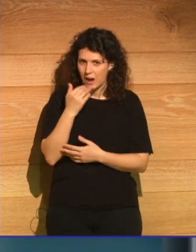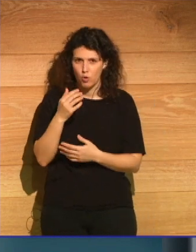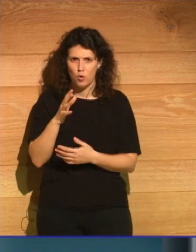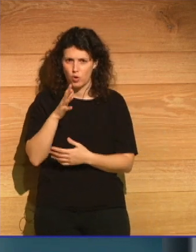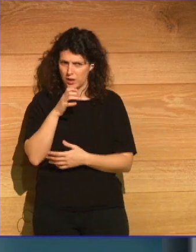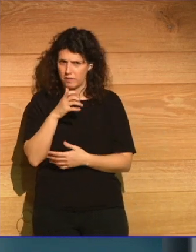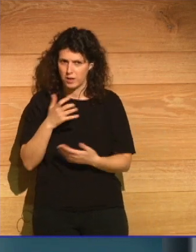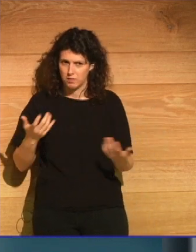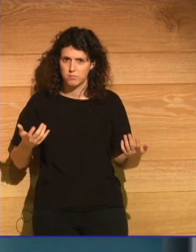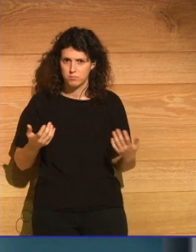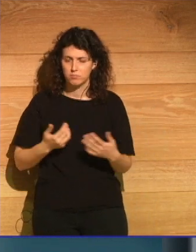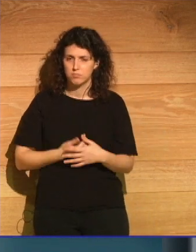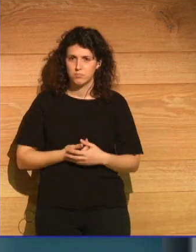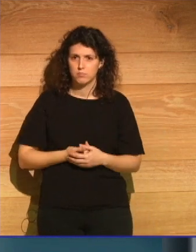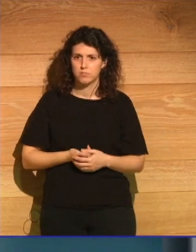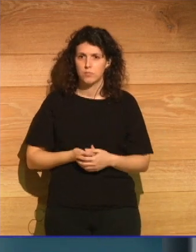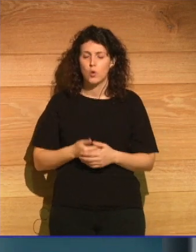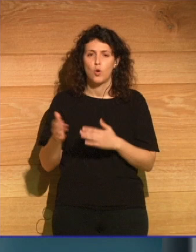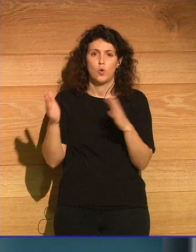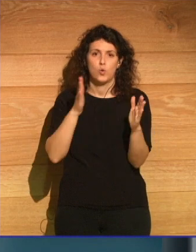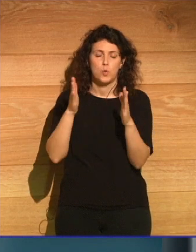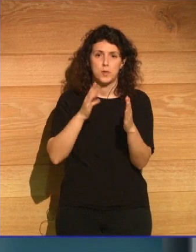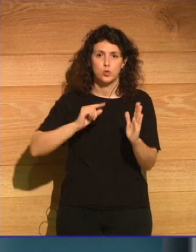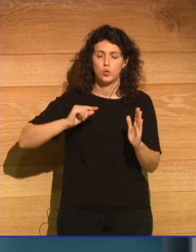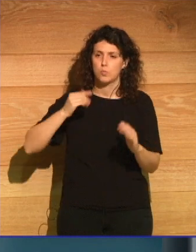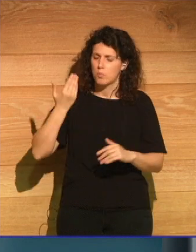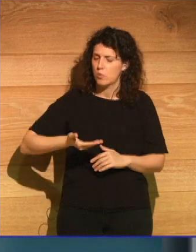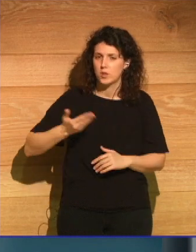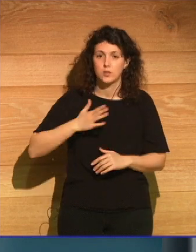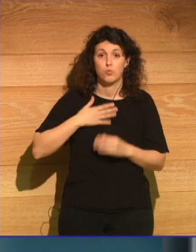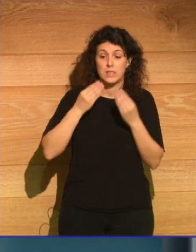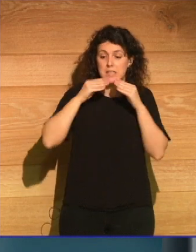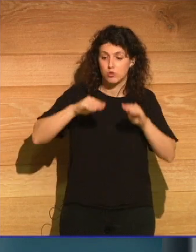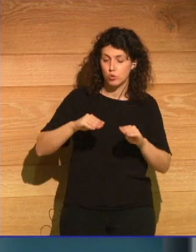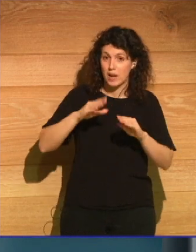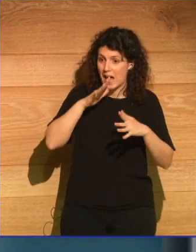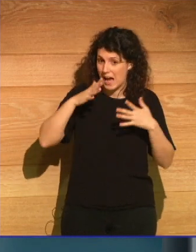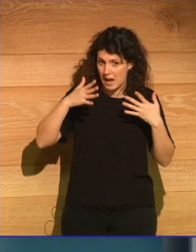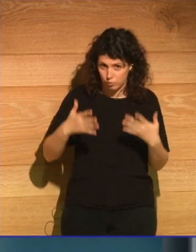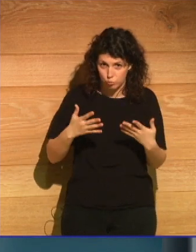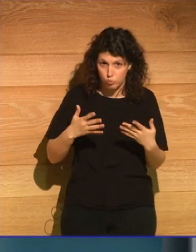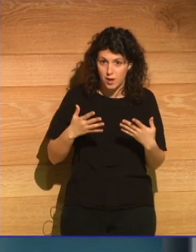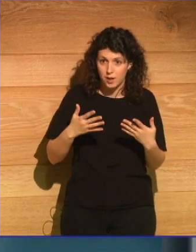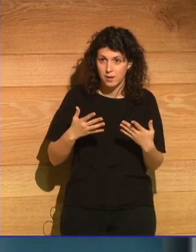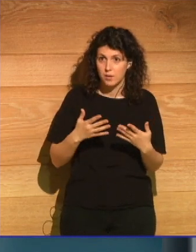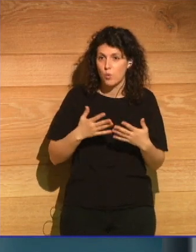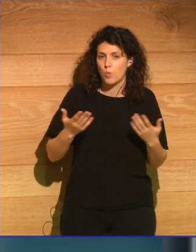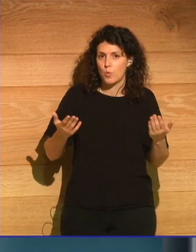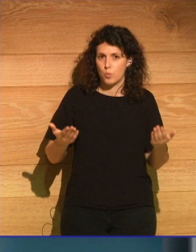uno de los momentos clave de nuestra historia actual fue uno de los